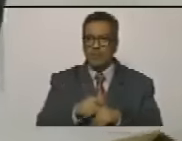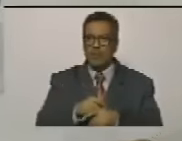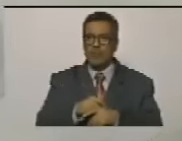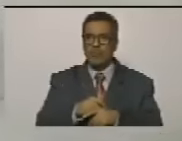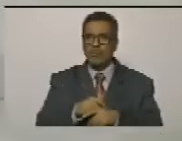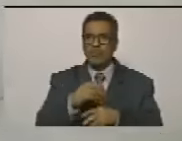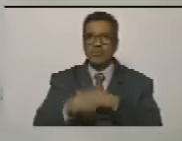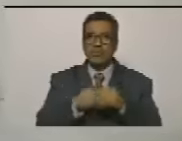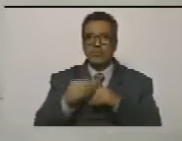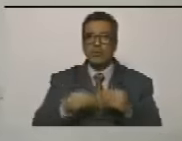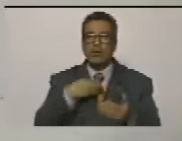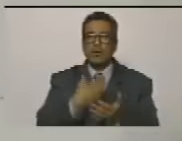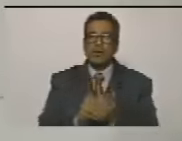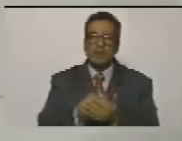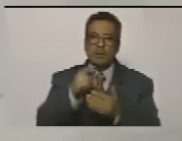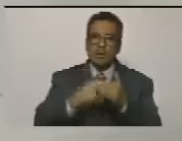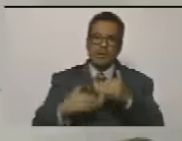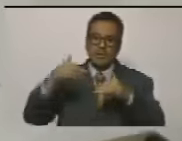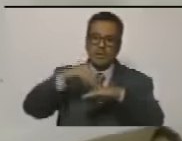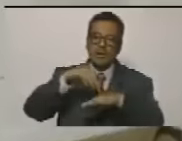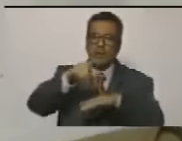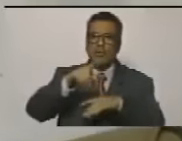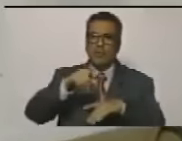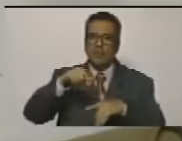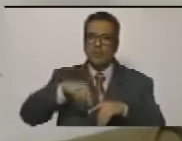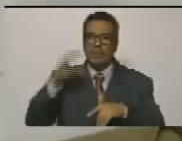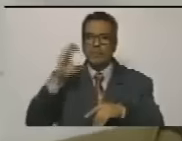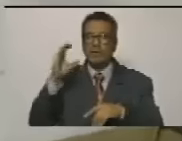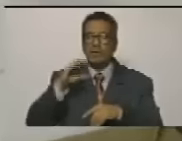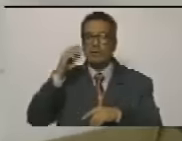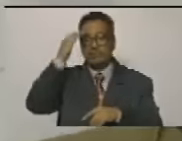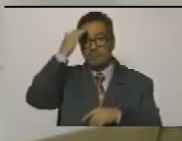así hasta llegar a tomar poder en Caracas